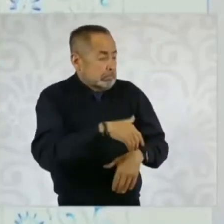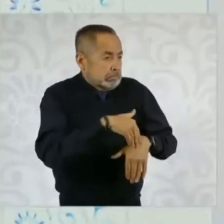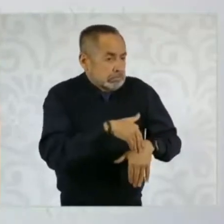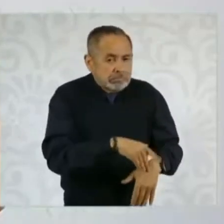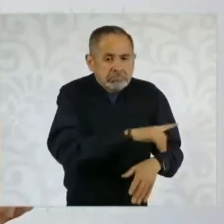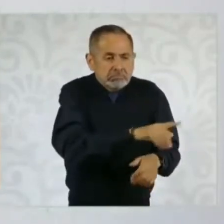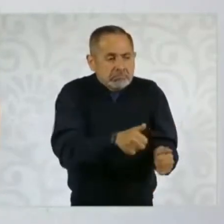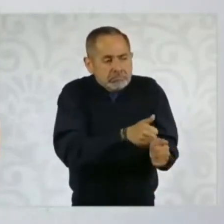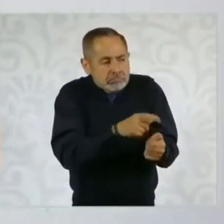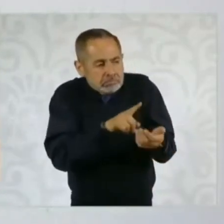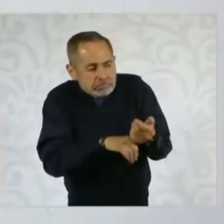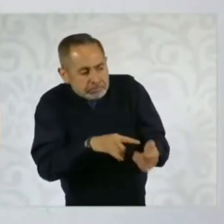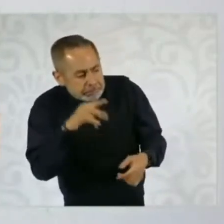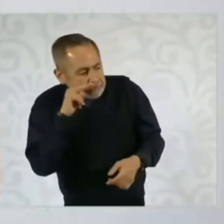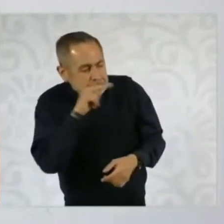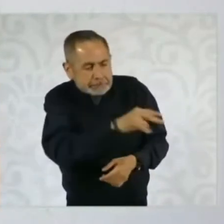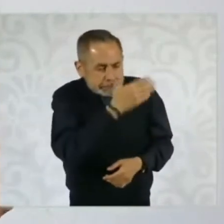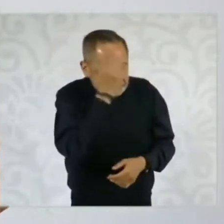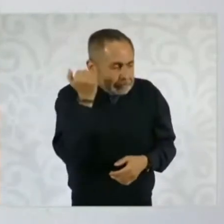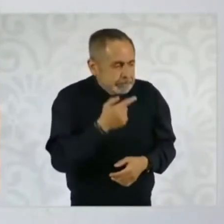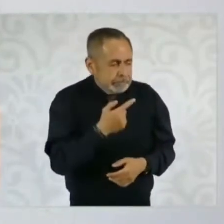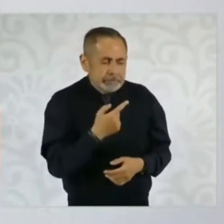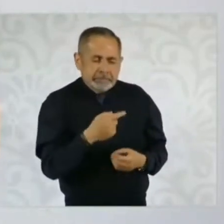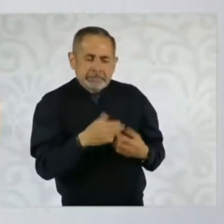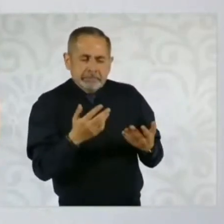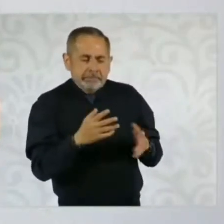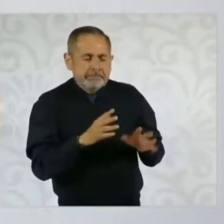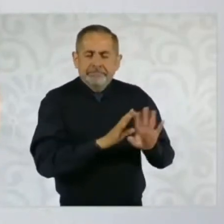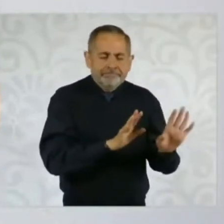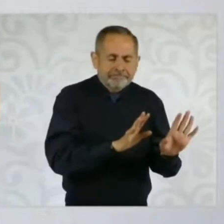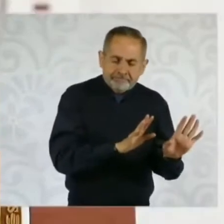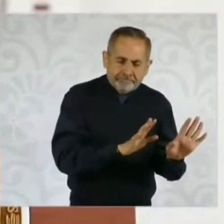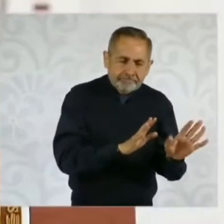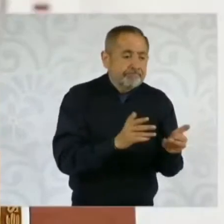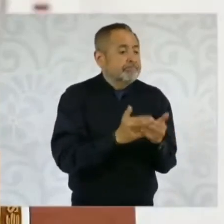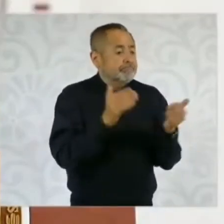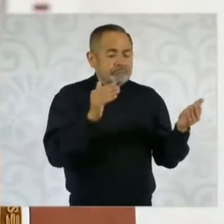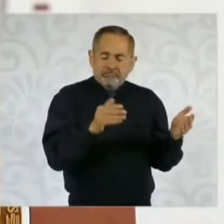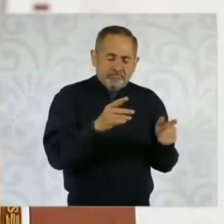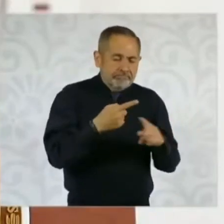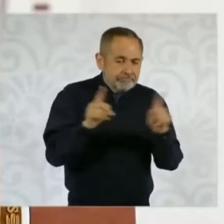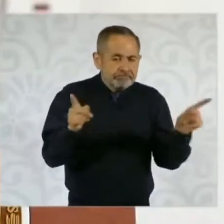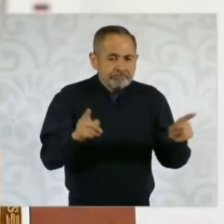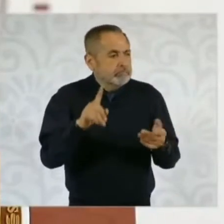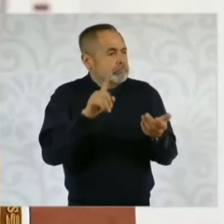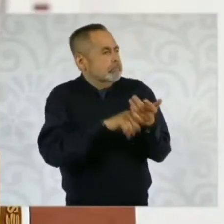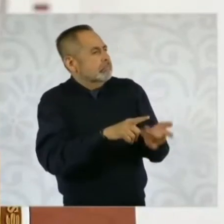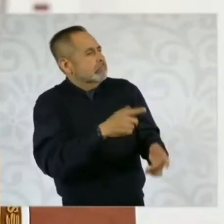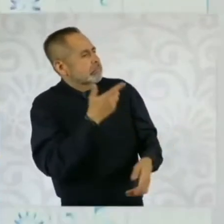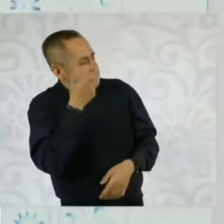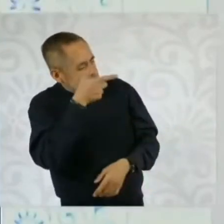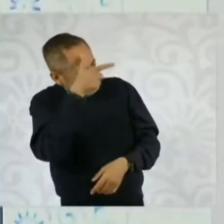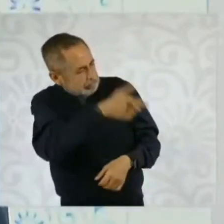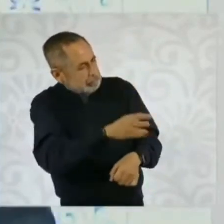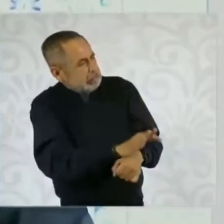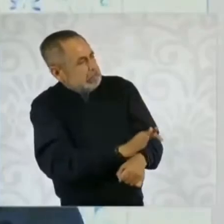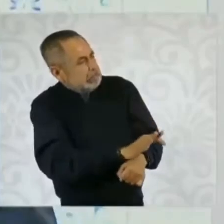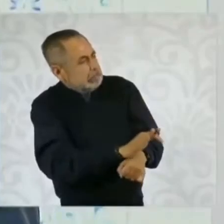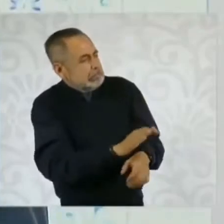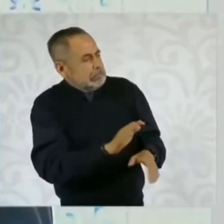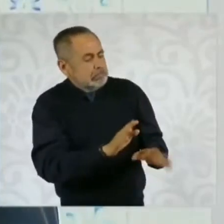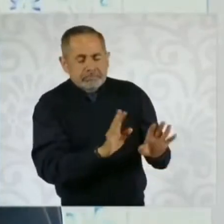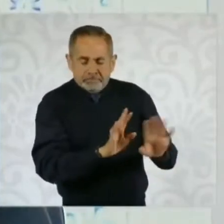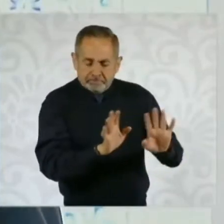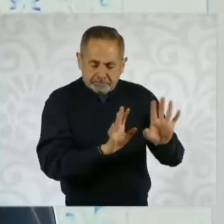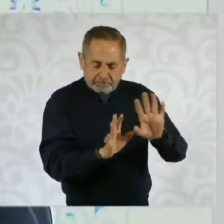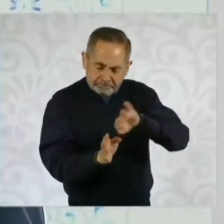sabemos cuáles son, y en algunos casos son evidentes, sobre todo cuando benefician a unos cuantos, pues le